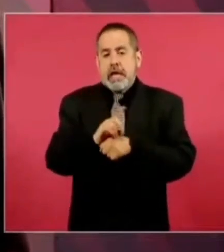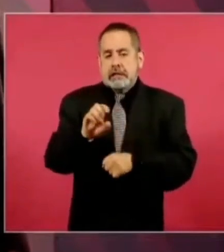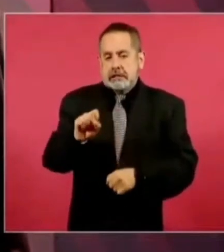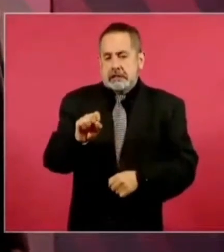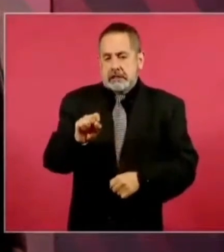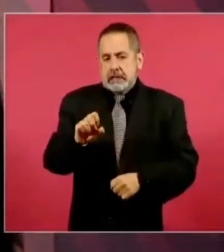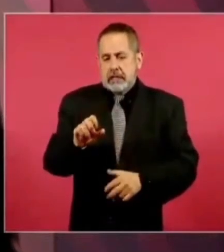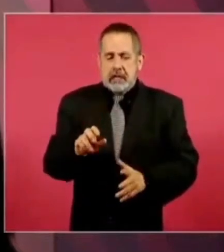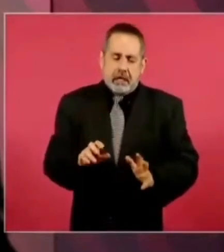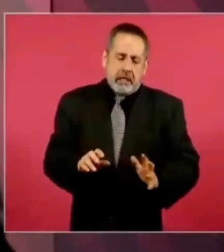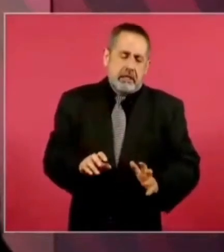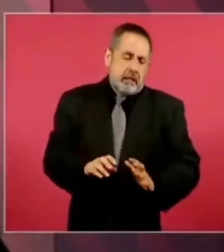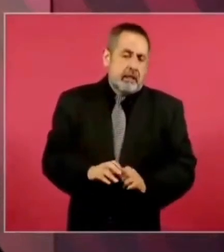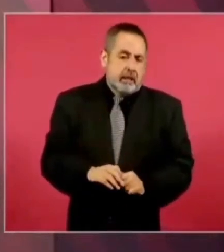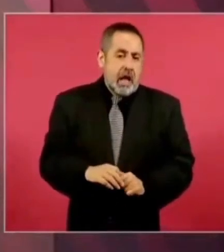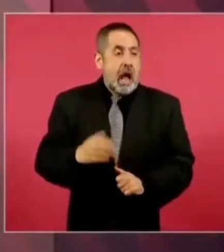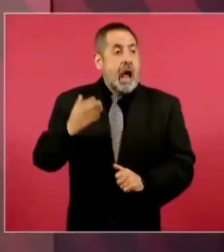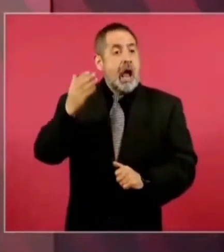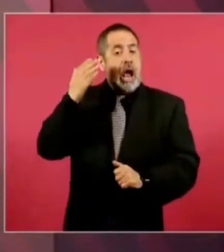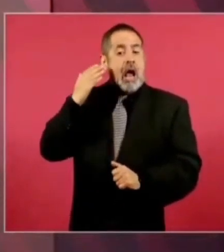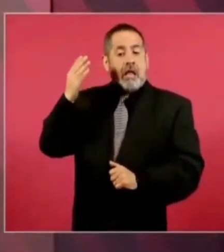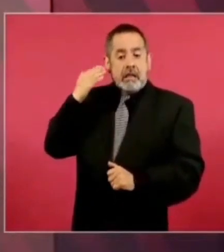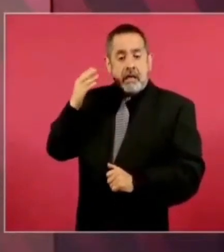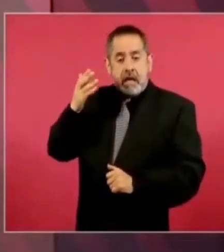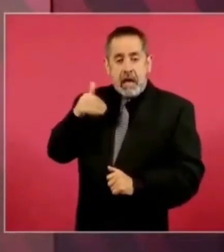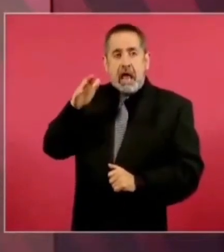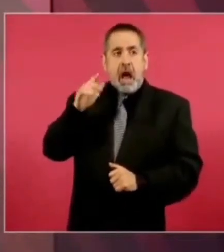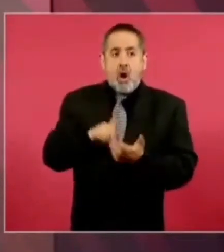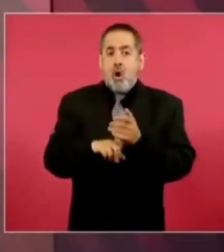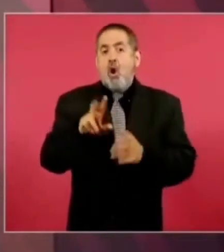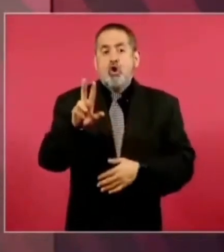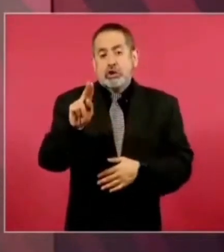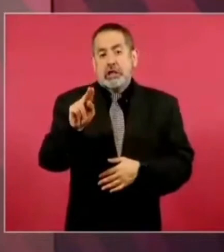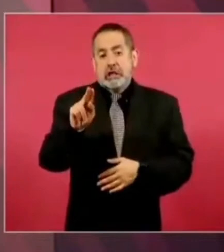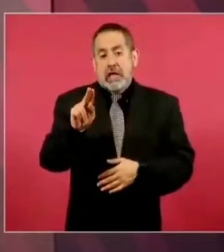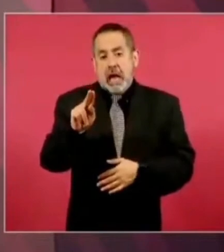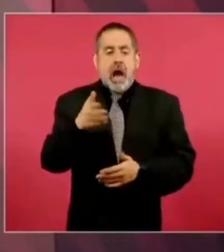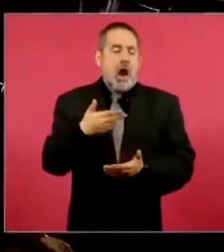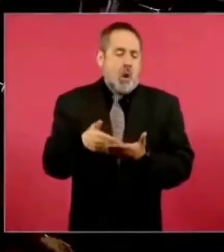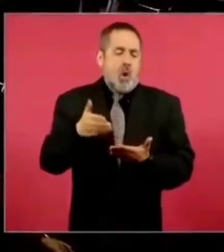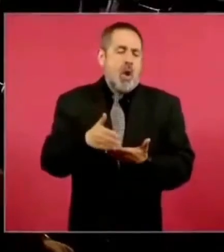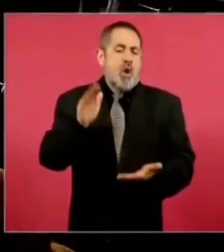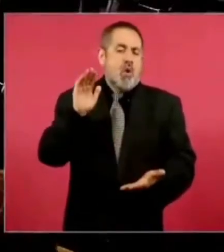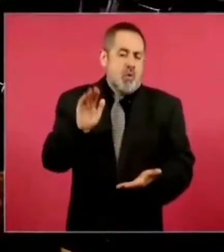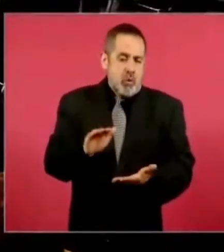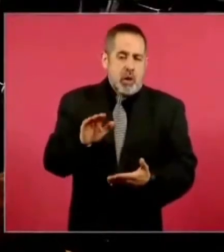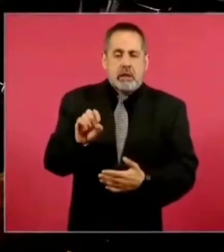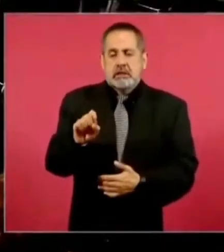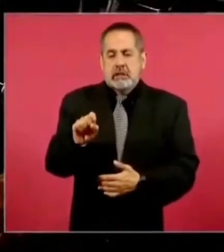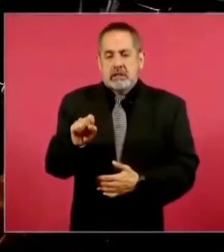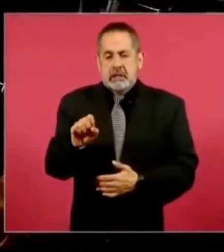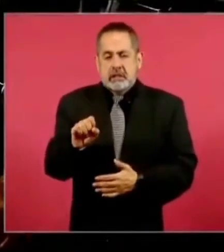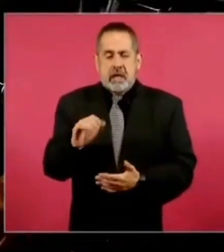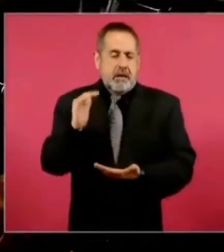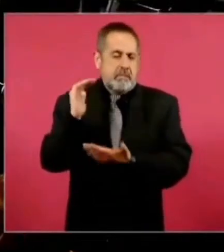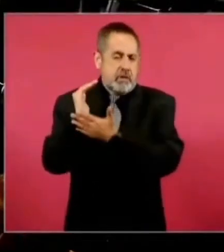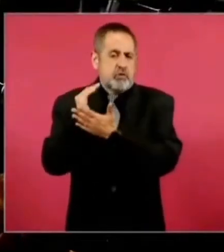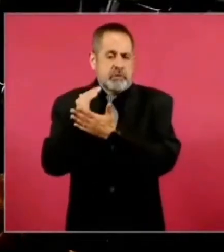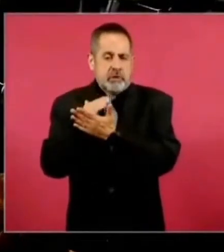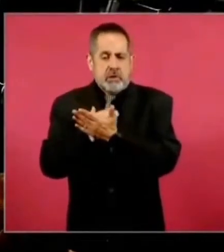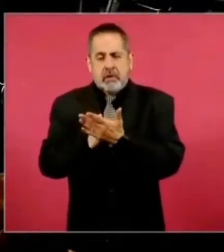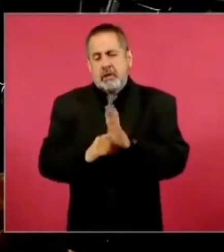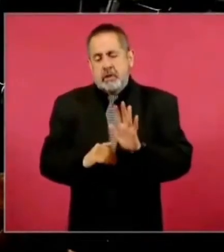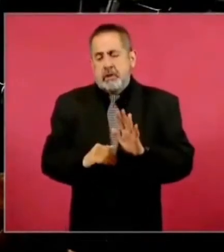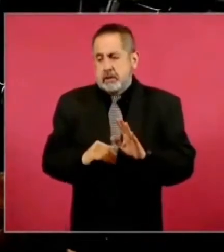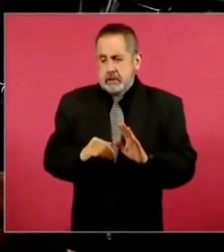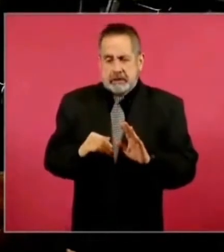el promedio nacional es 80 entonces está bajando en